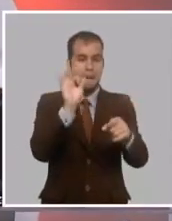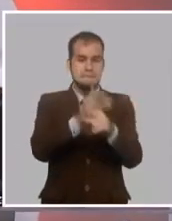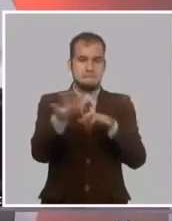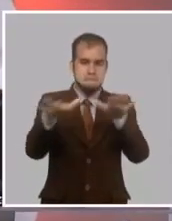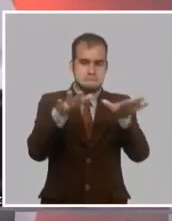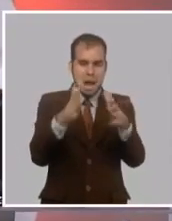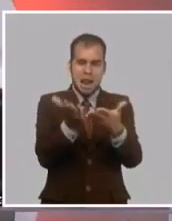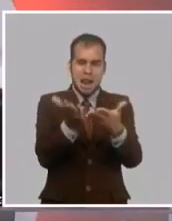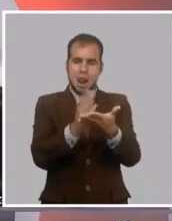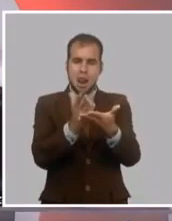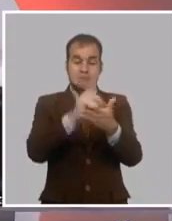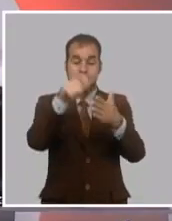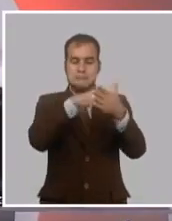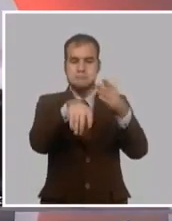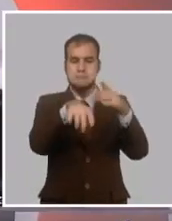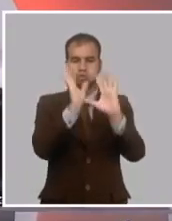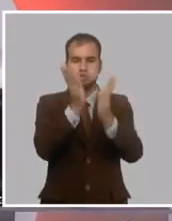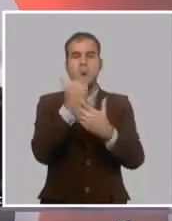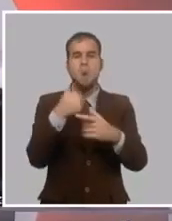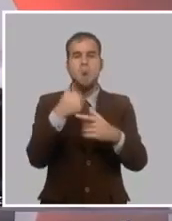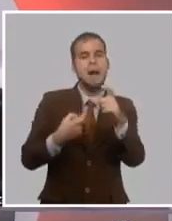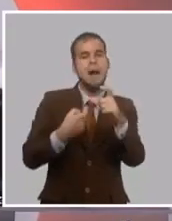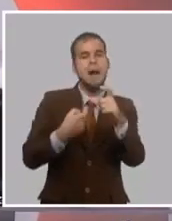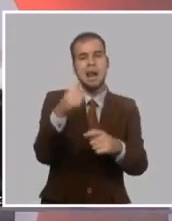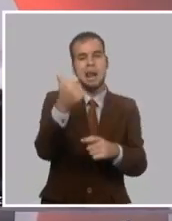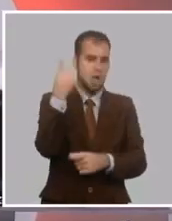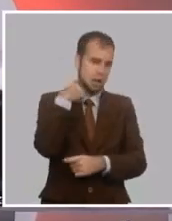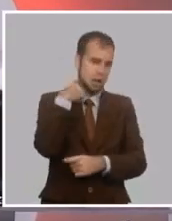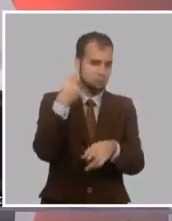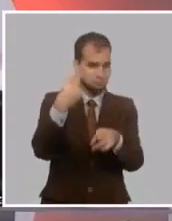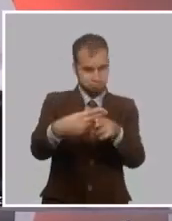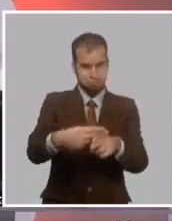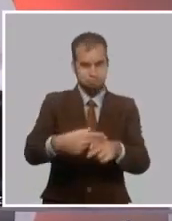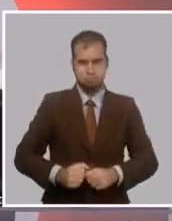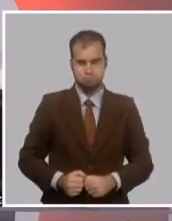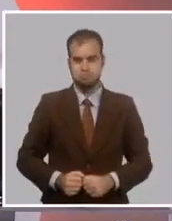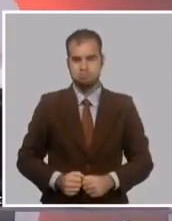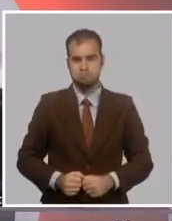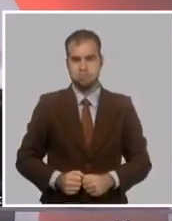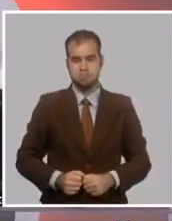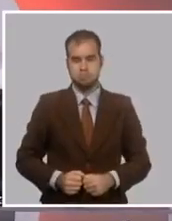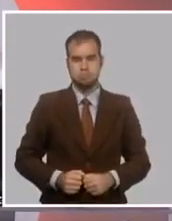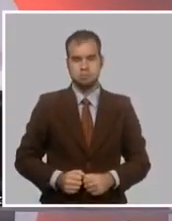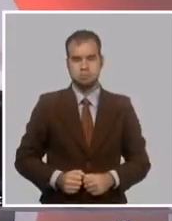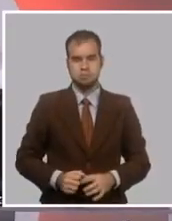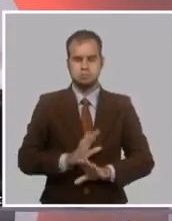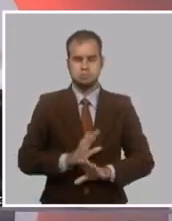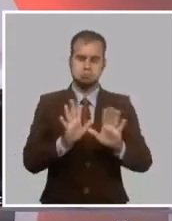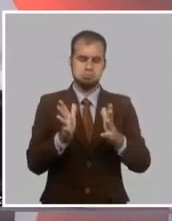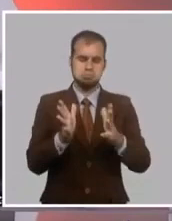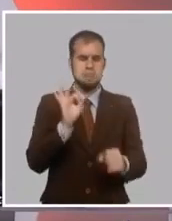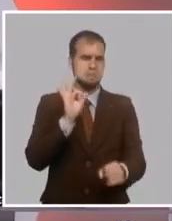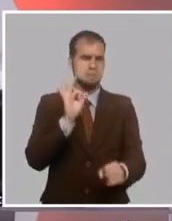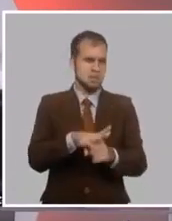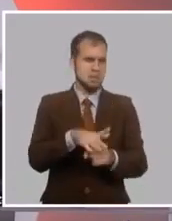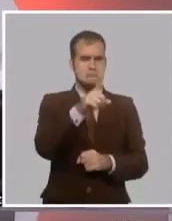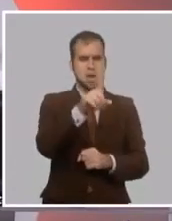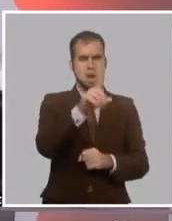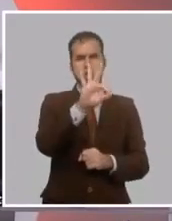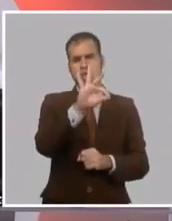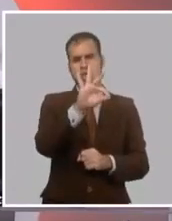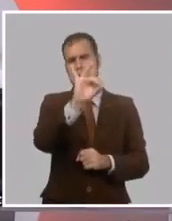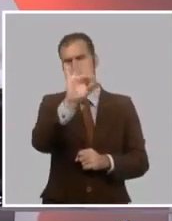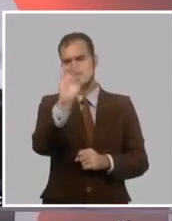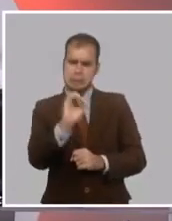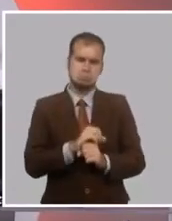la guerra de los 10 años. Las referencias de él a la guerra a lo largo de los años 70 y pico, 80,